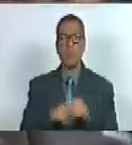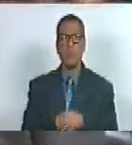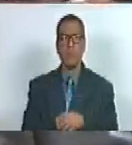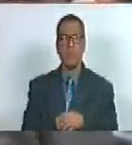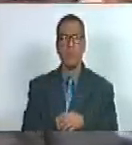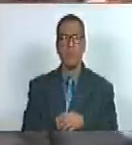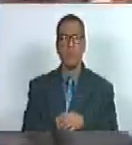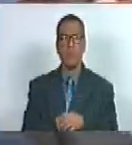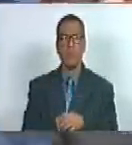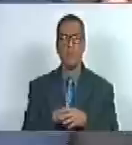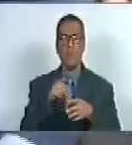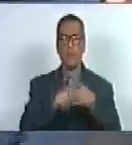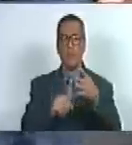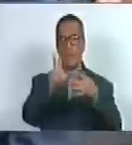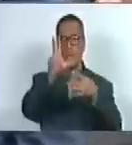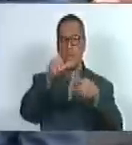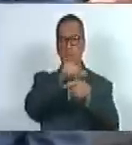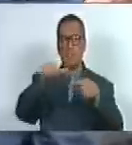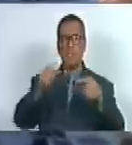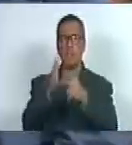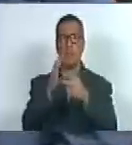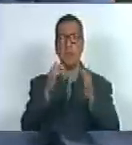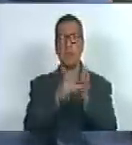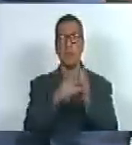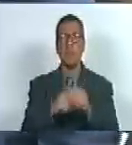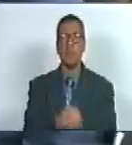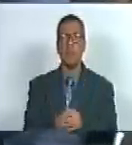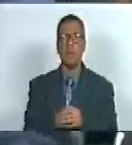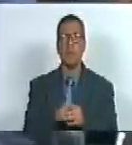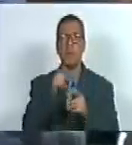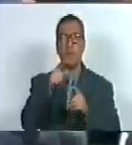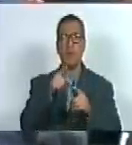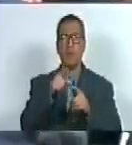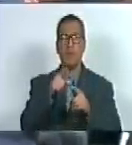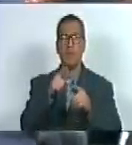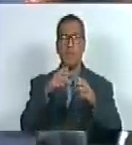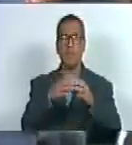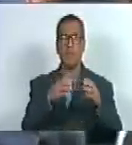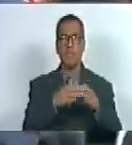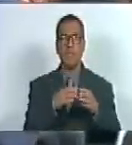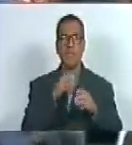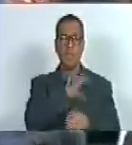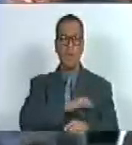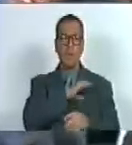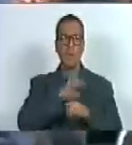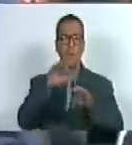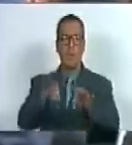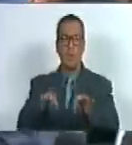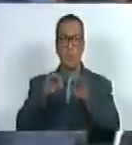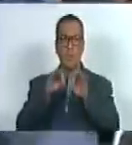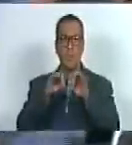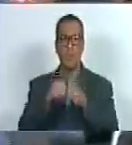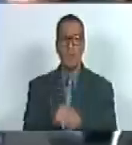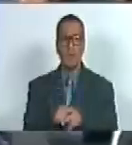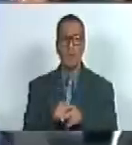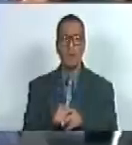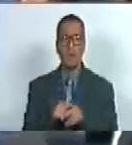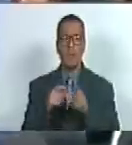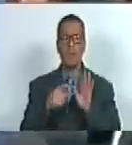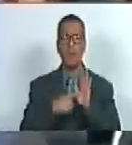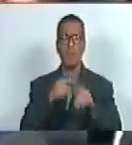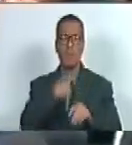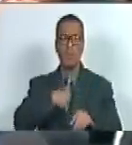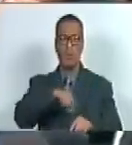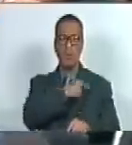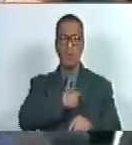la tercera semana de abril este cuerpo tuvo a bien nombrar una comisión especial donde tengo el honor de presidirla a